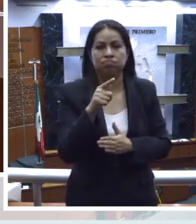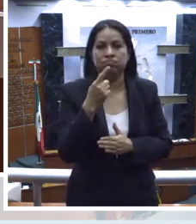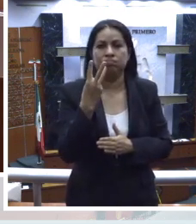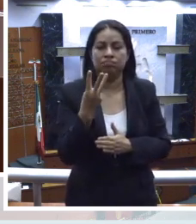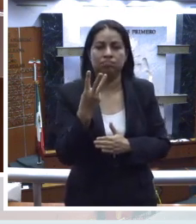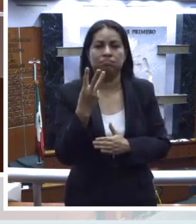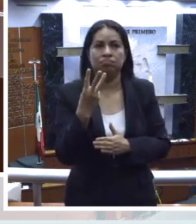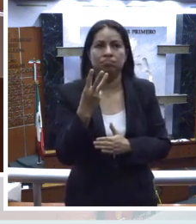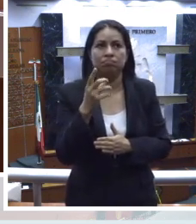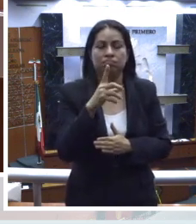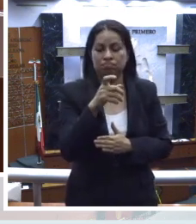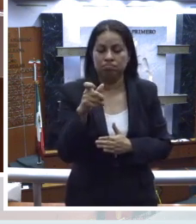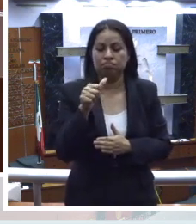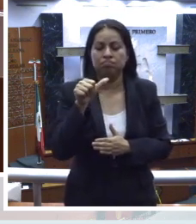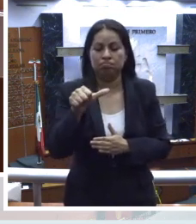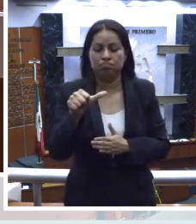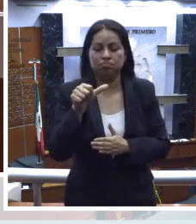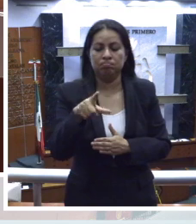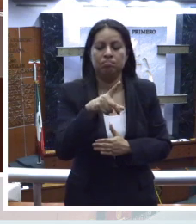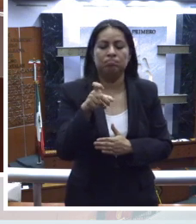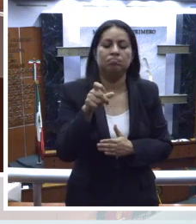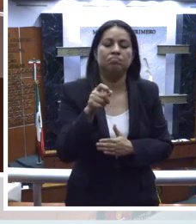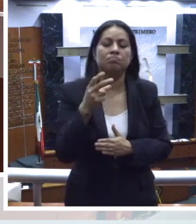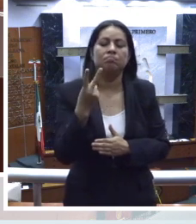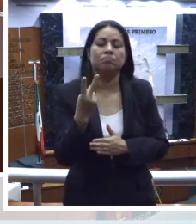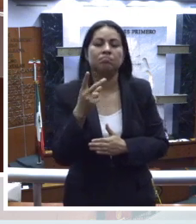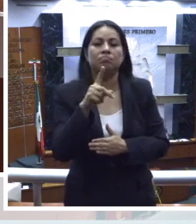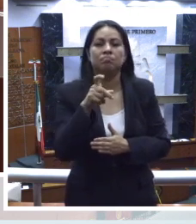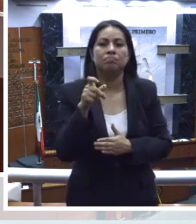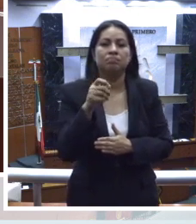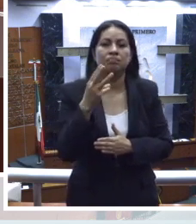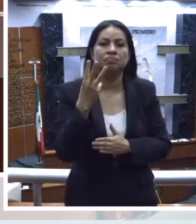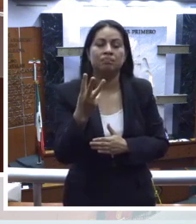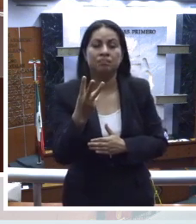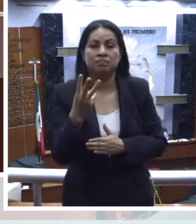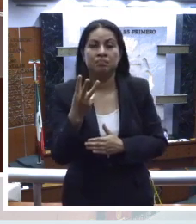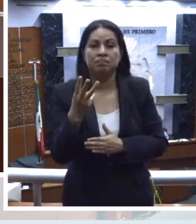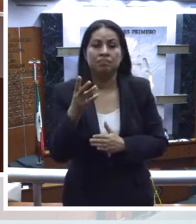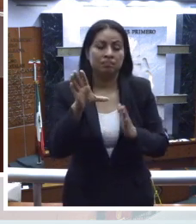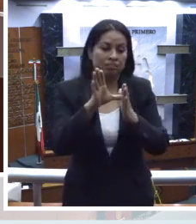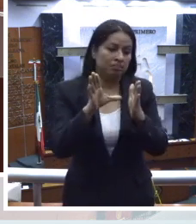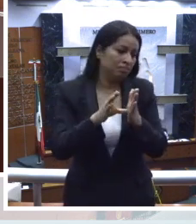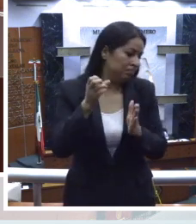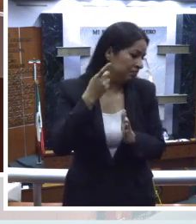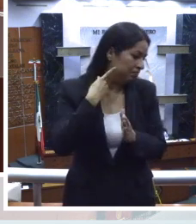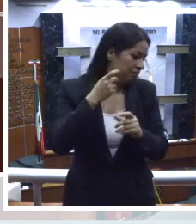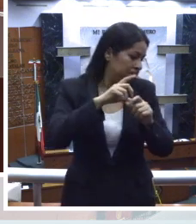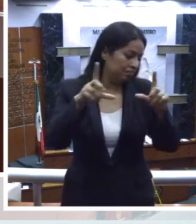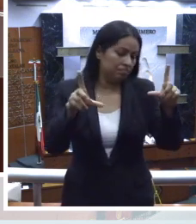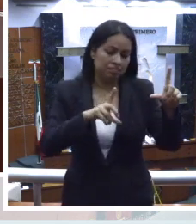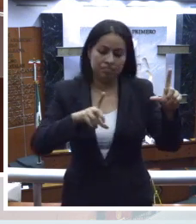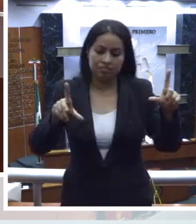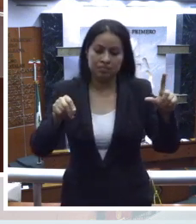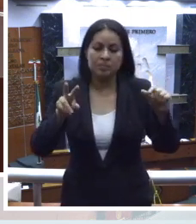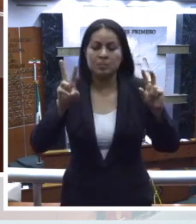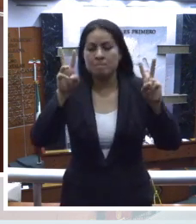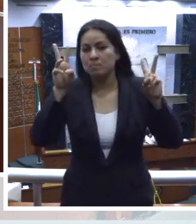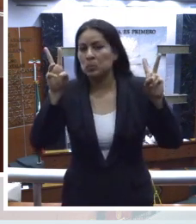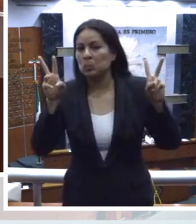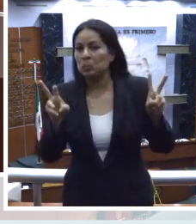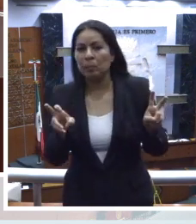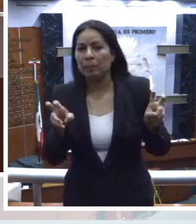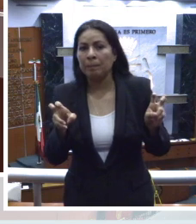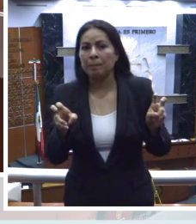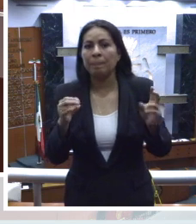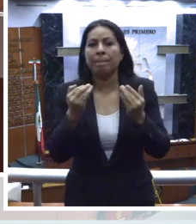73, 116, 122 y 123 de la Constitución Política de los Estados Unidos Mexicanos,